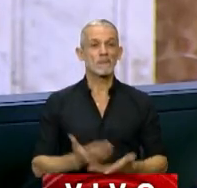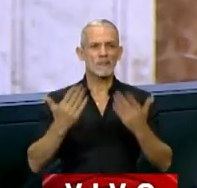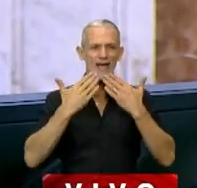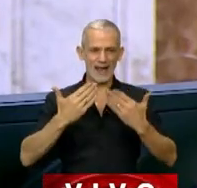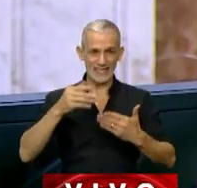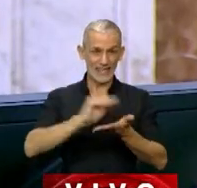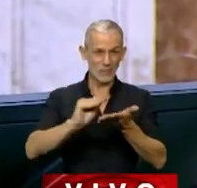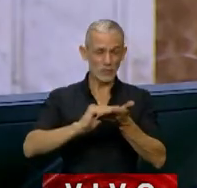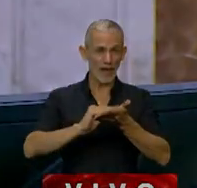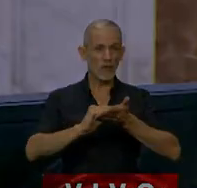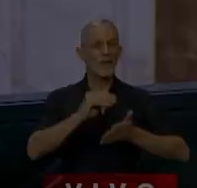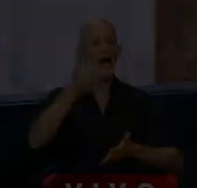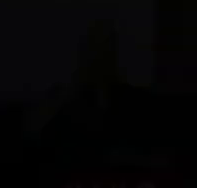Gracias, diputado García Arezca.